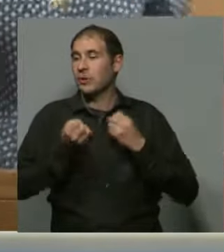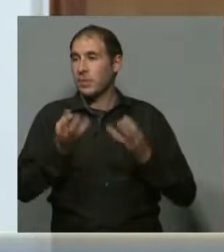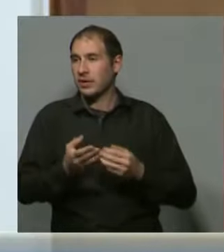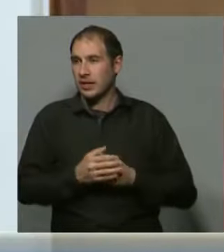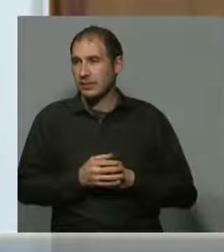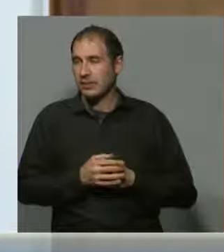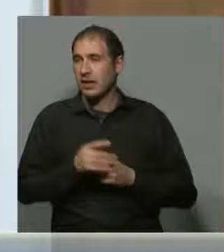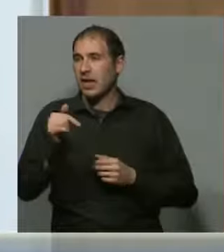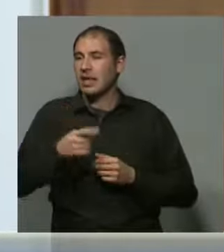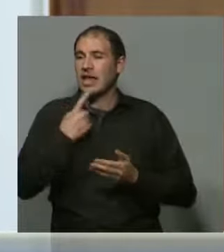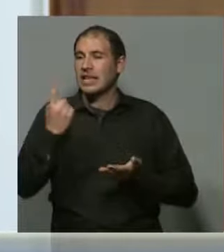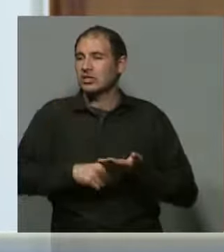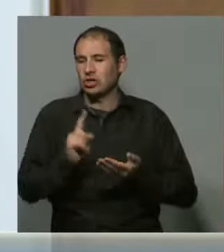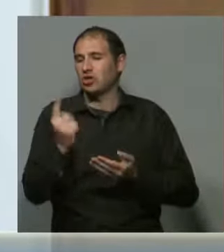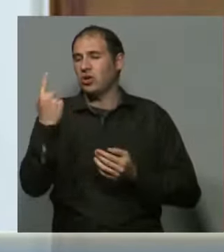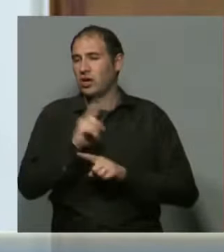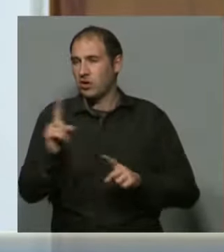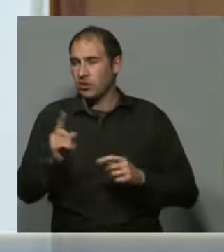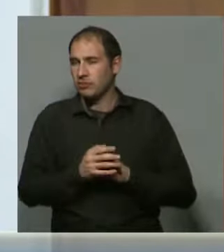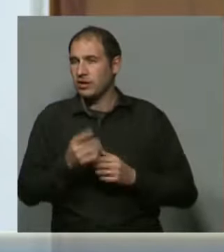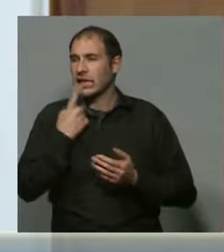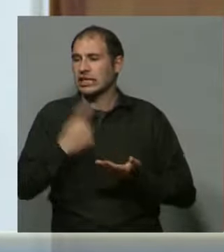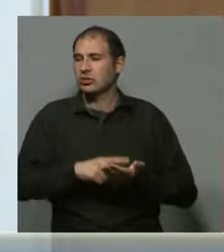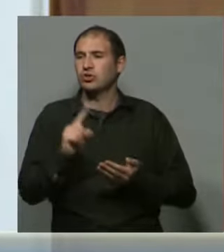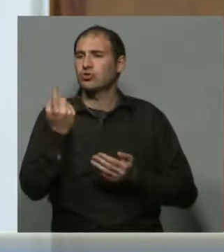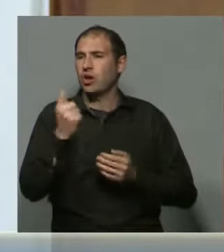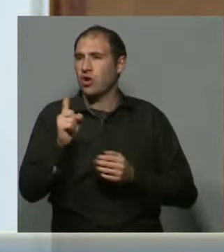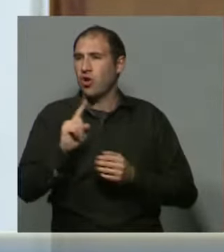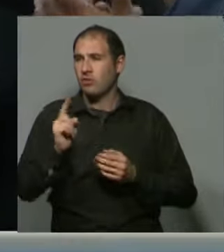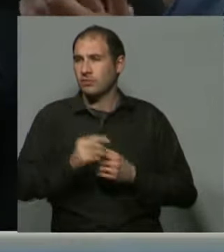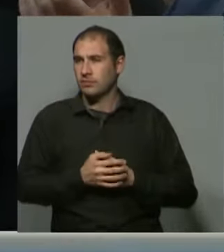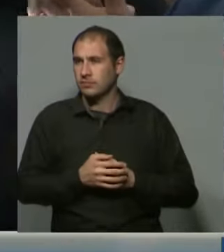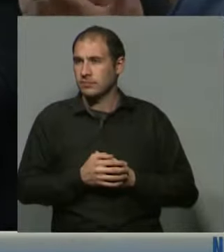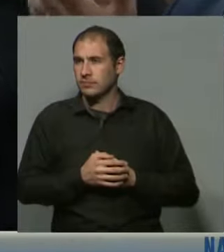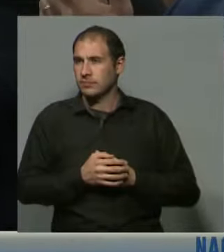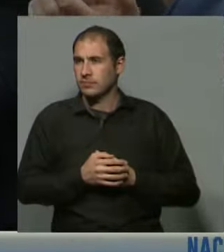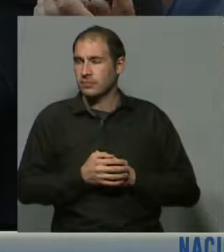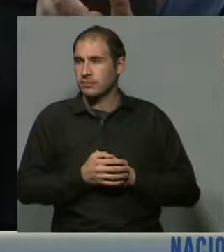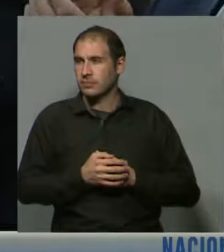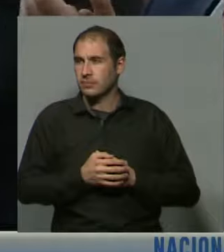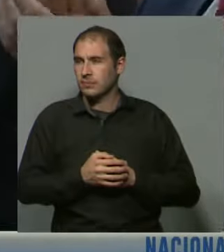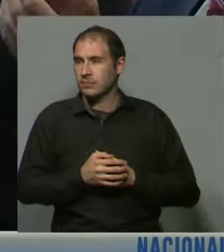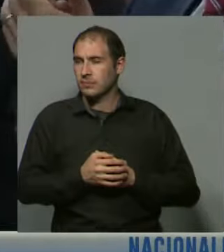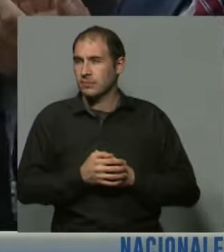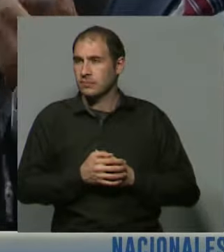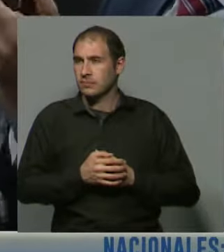esto no es una medida aislada, no es una medida aislada de ninguna manera, sino que es